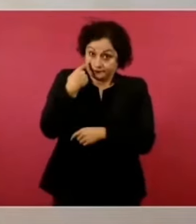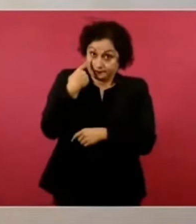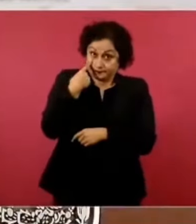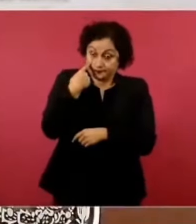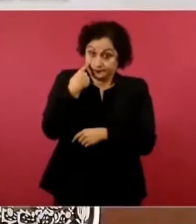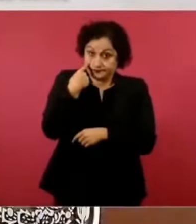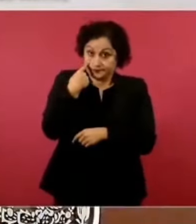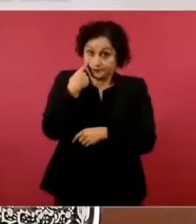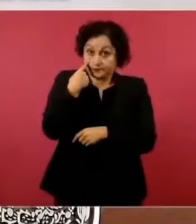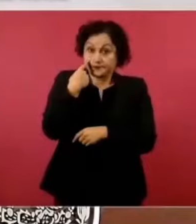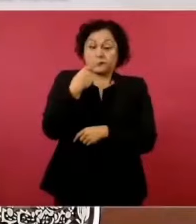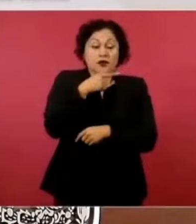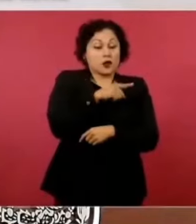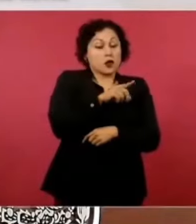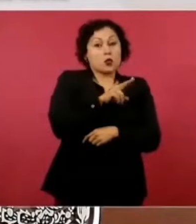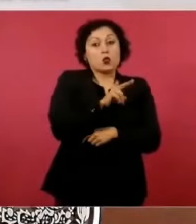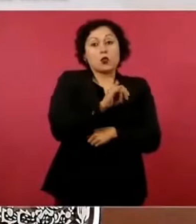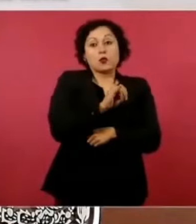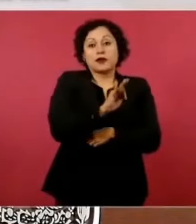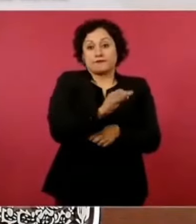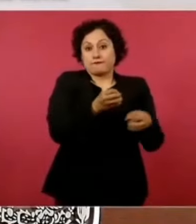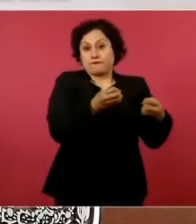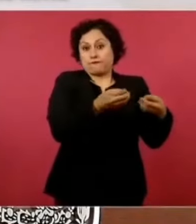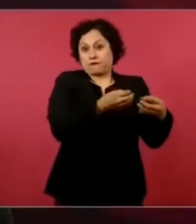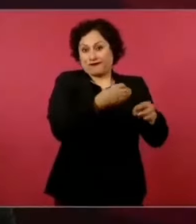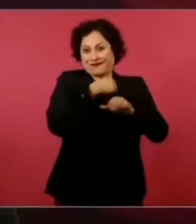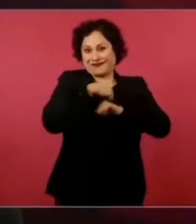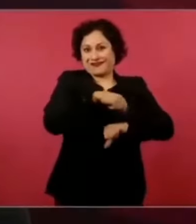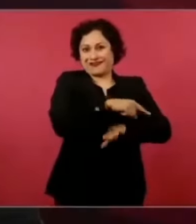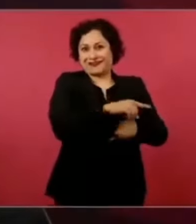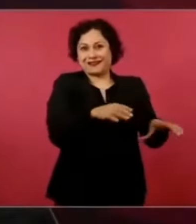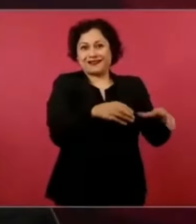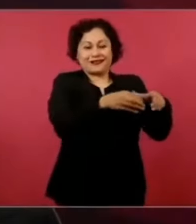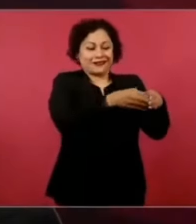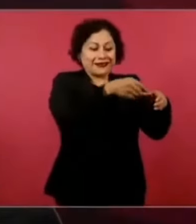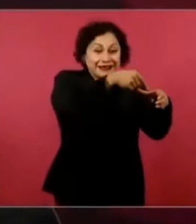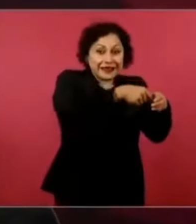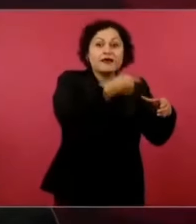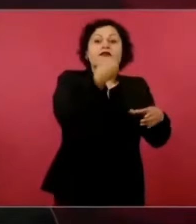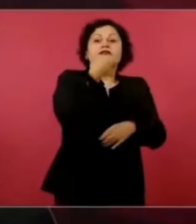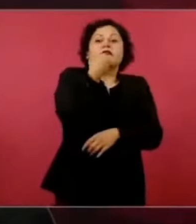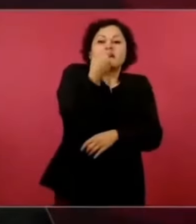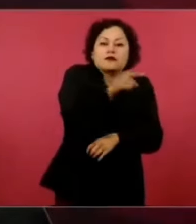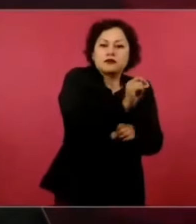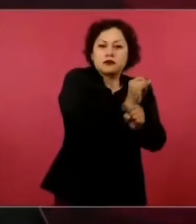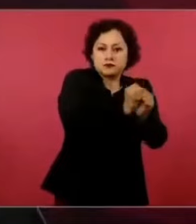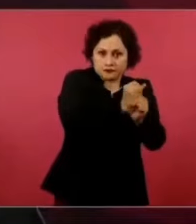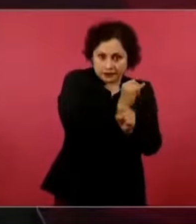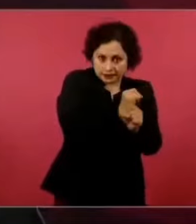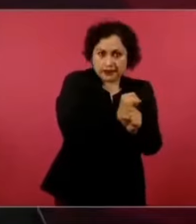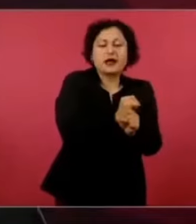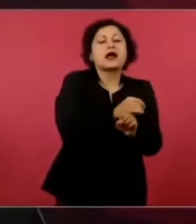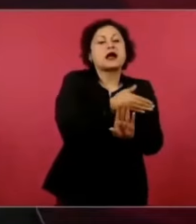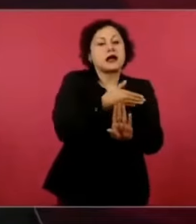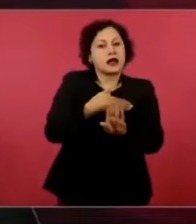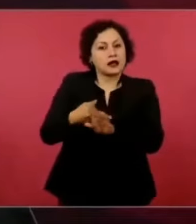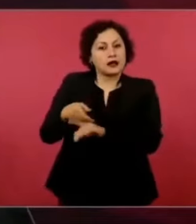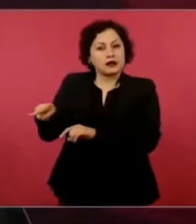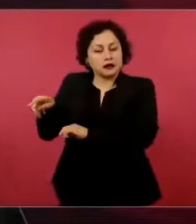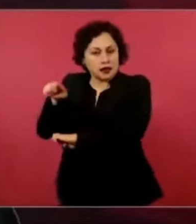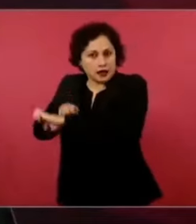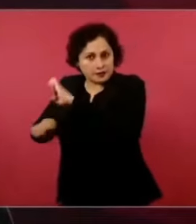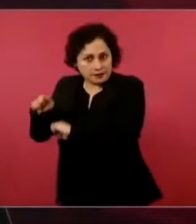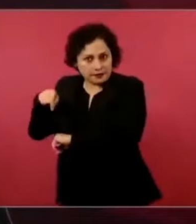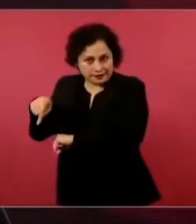presentó la UIF hace años contra LATINOS no lleva